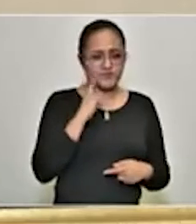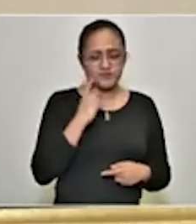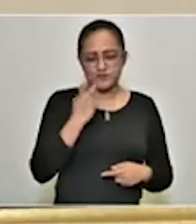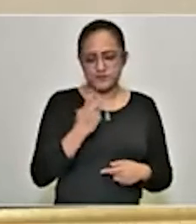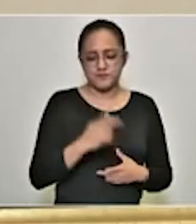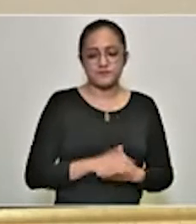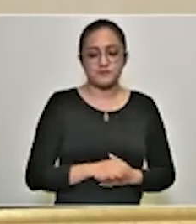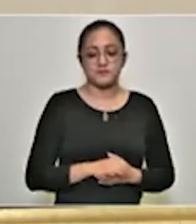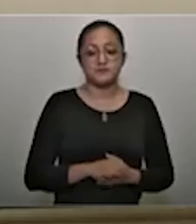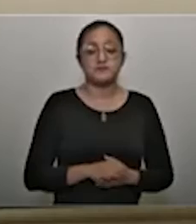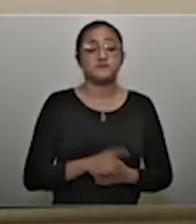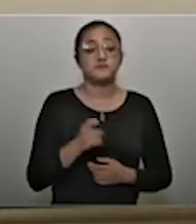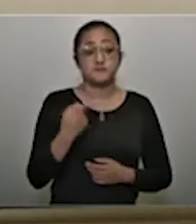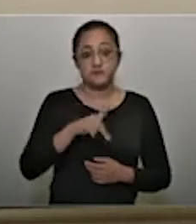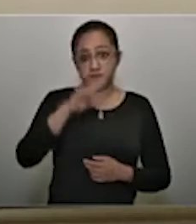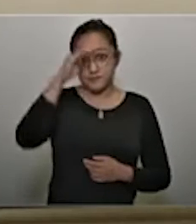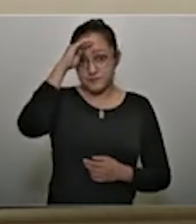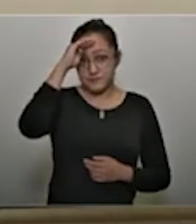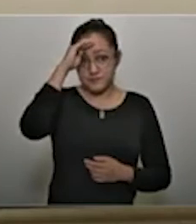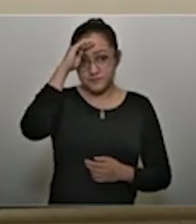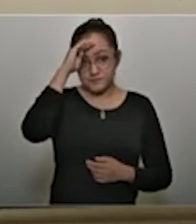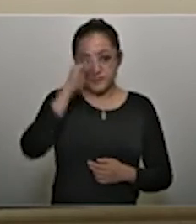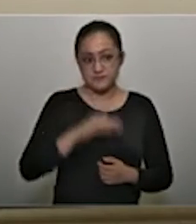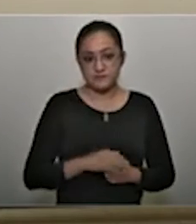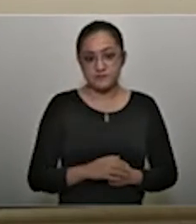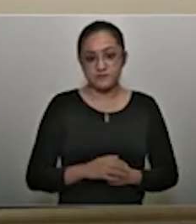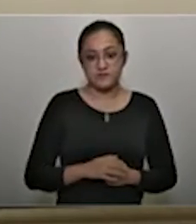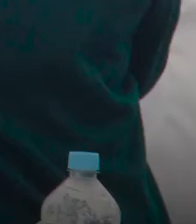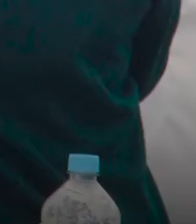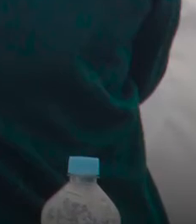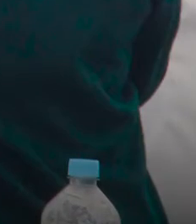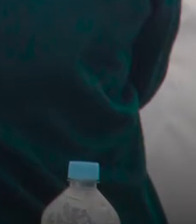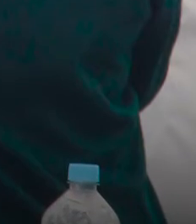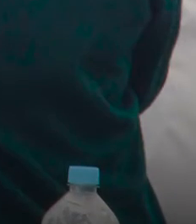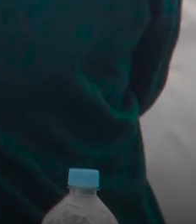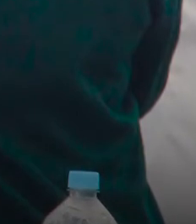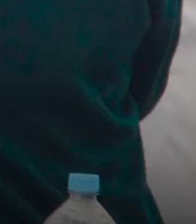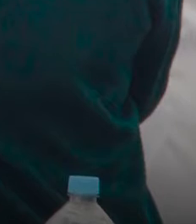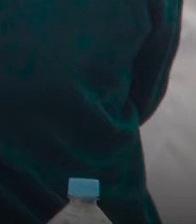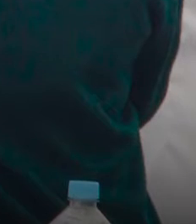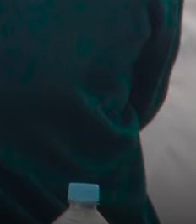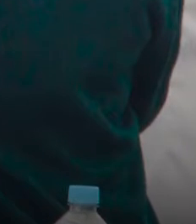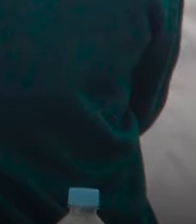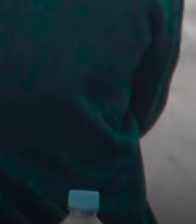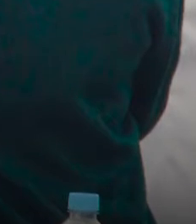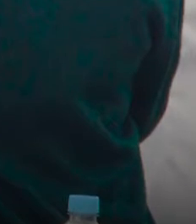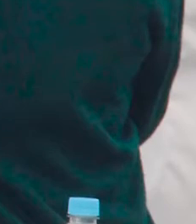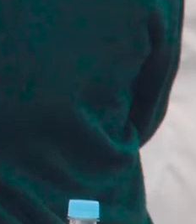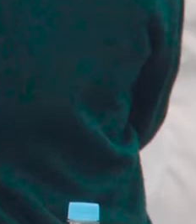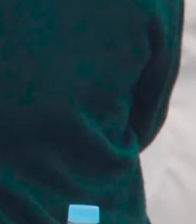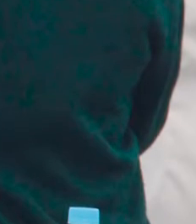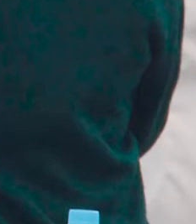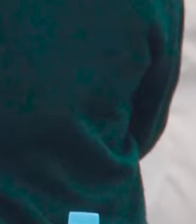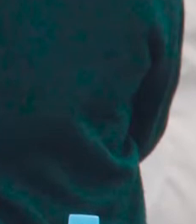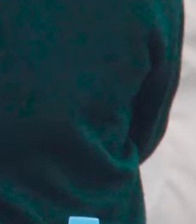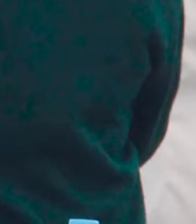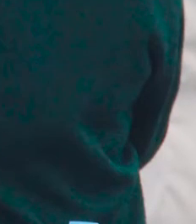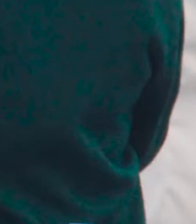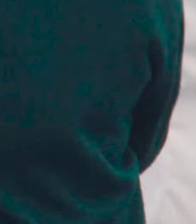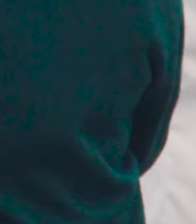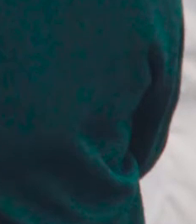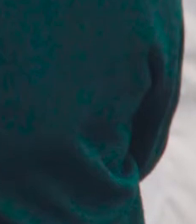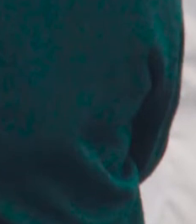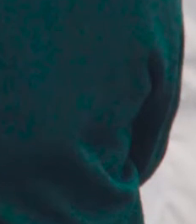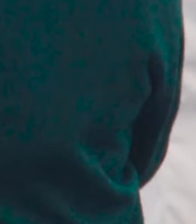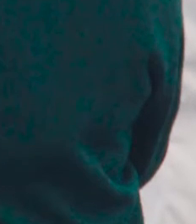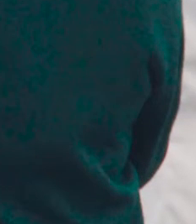El gobernador Miguel Barbosa Huerta solicitará una consulta a la Comisión Nacional de Derechos Humanos para que determine si la aplicación de la vacuna contra